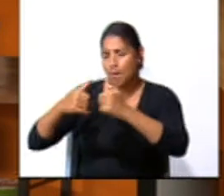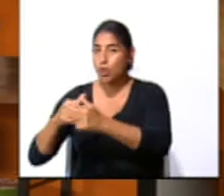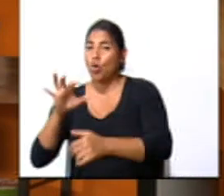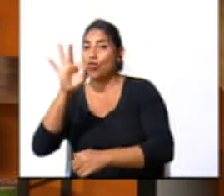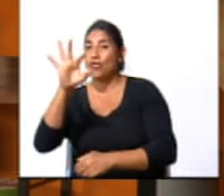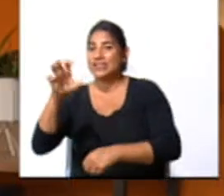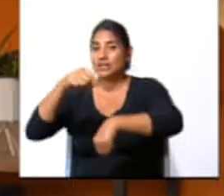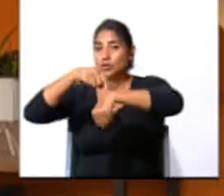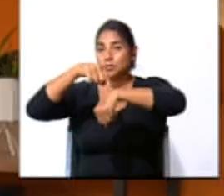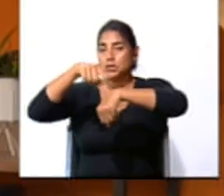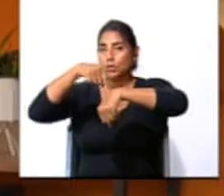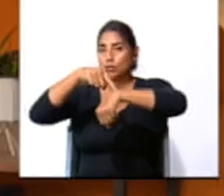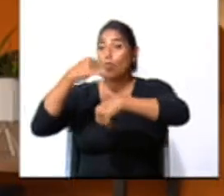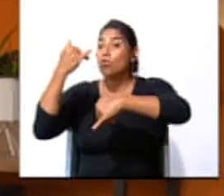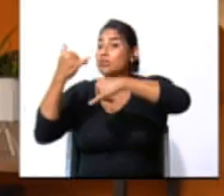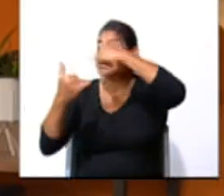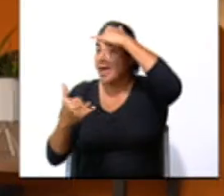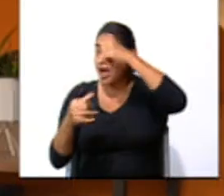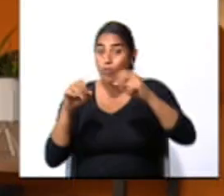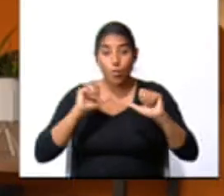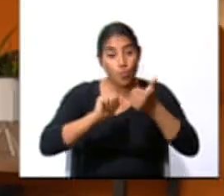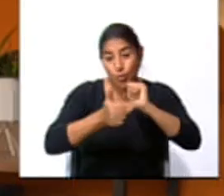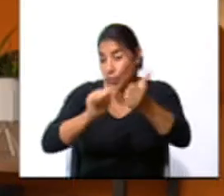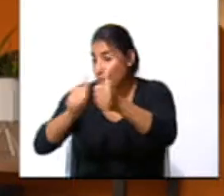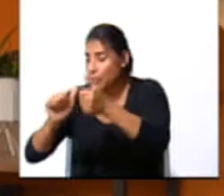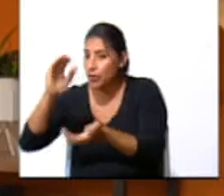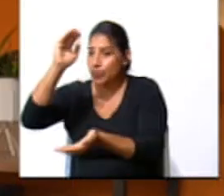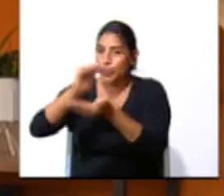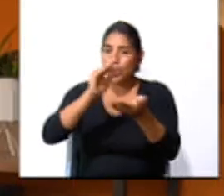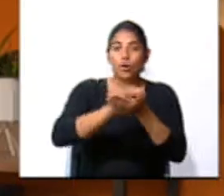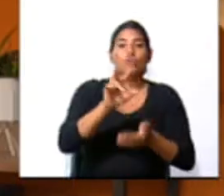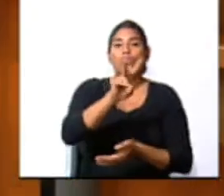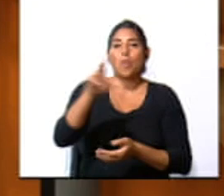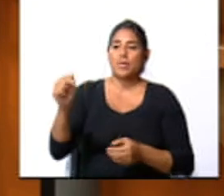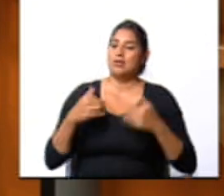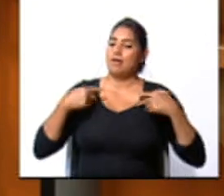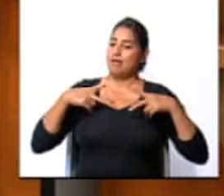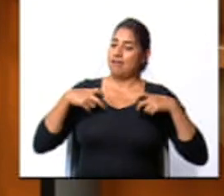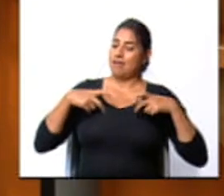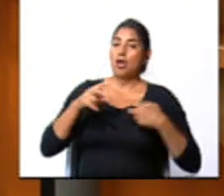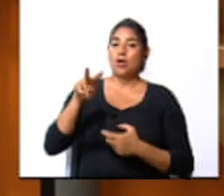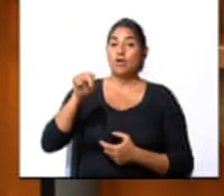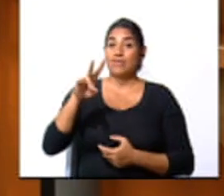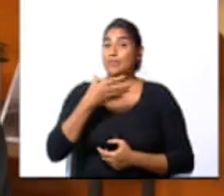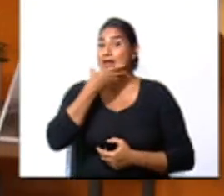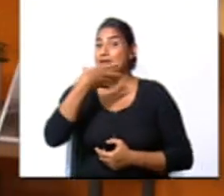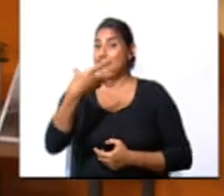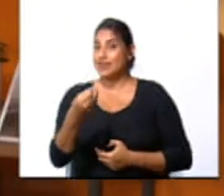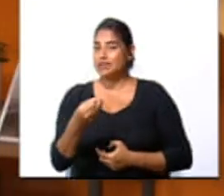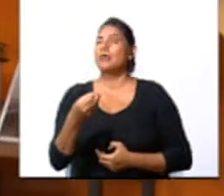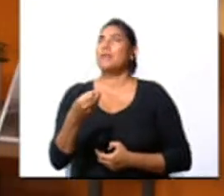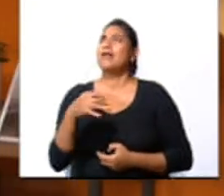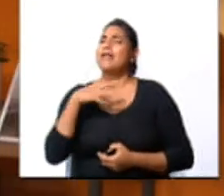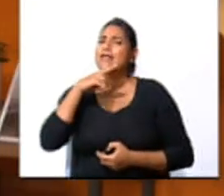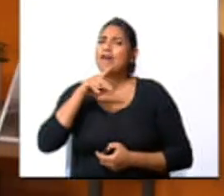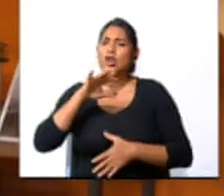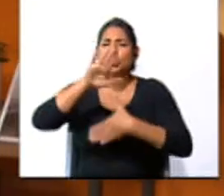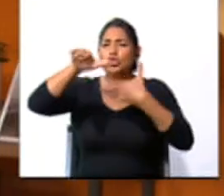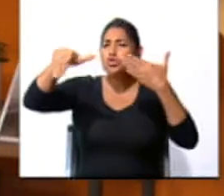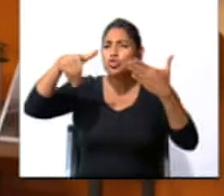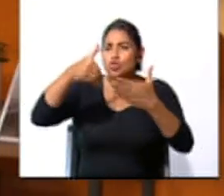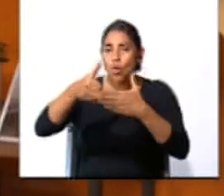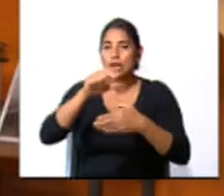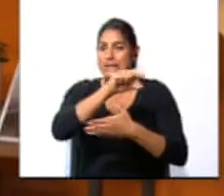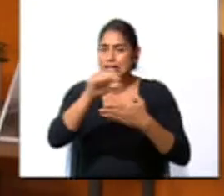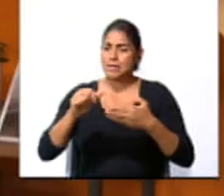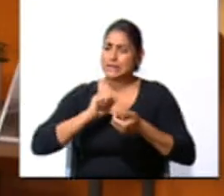900 minutos. Cuando se acabó el torneo tuvimos 2 meses de descanso, noviembre y diciembre. La verdad es que todas las